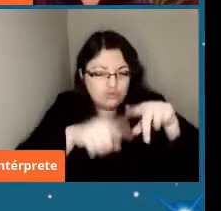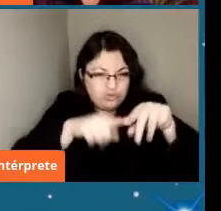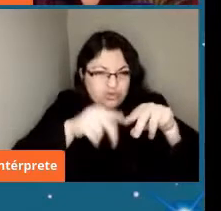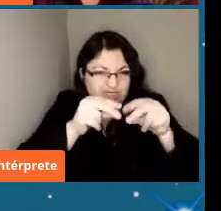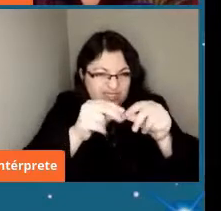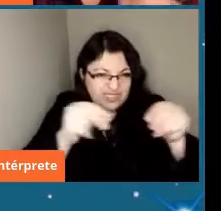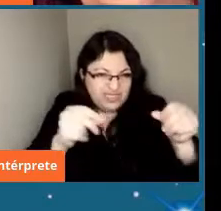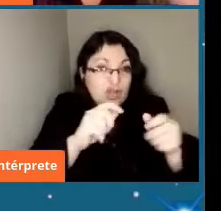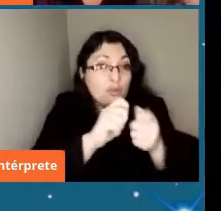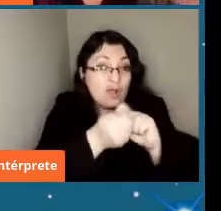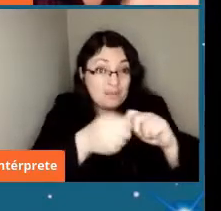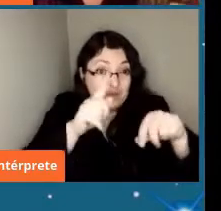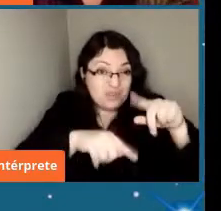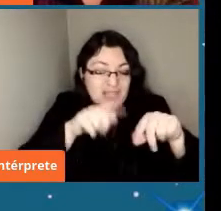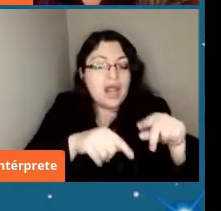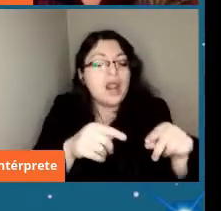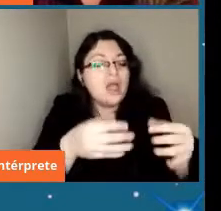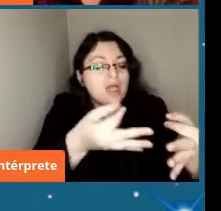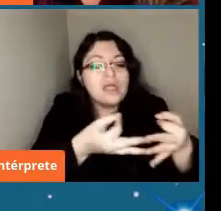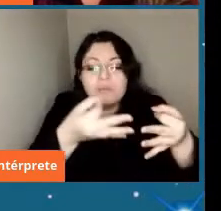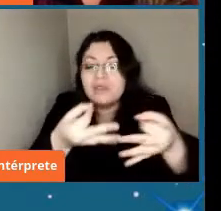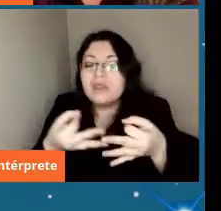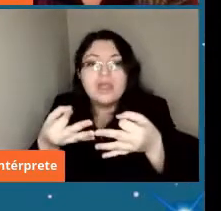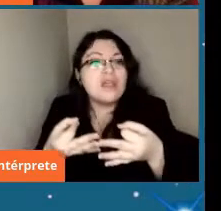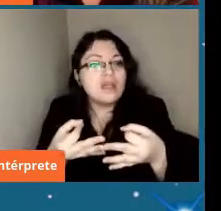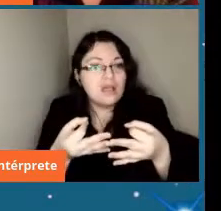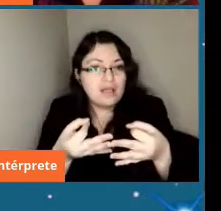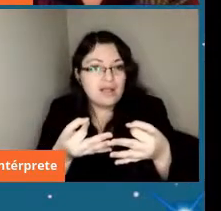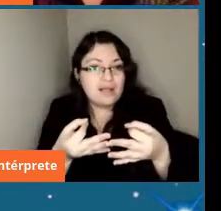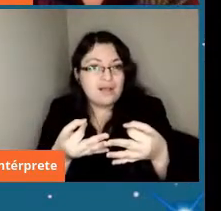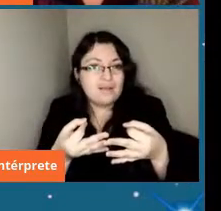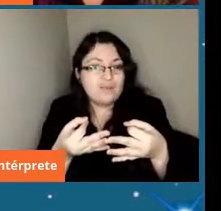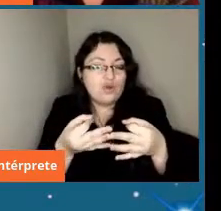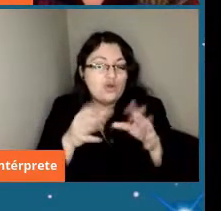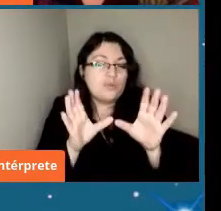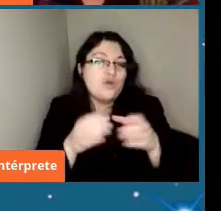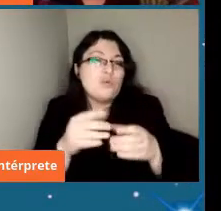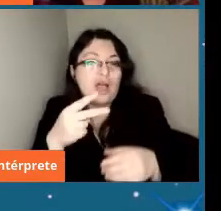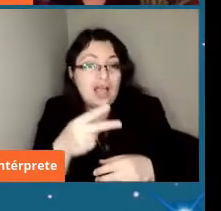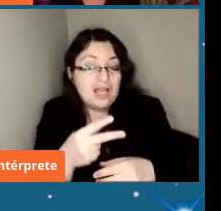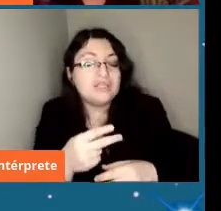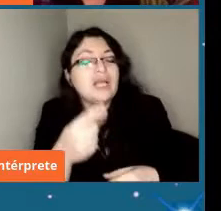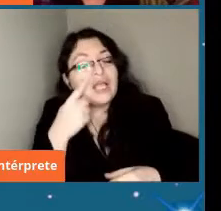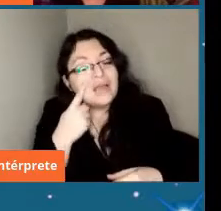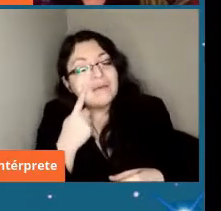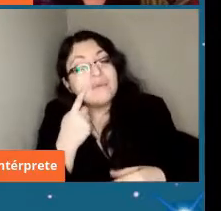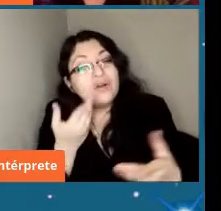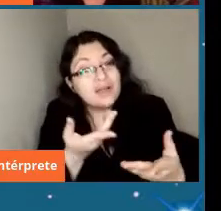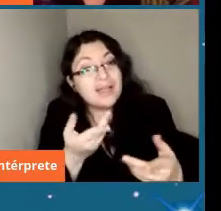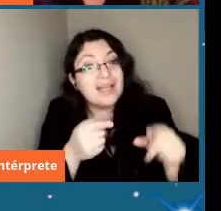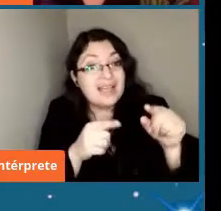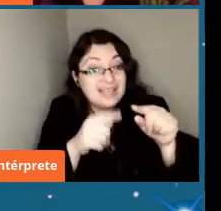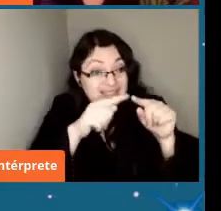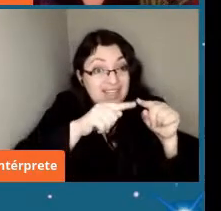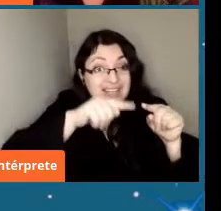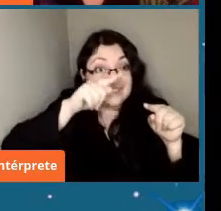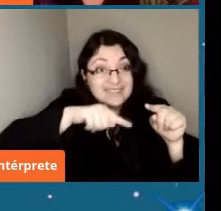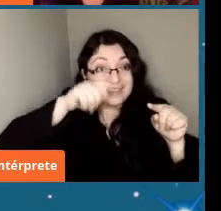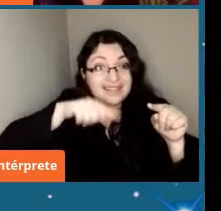los meteoritos condritos H y vemos entonces que estas mismas líneas de